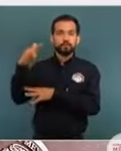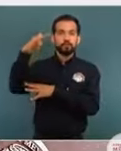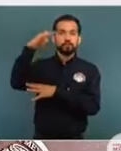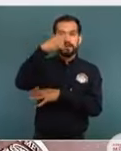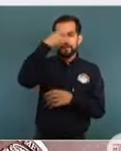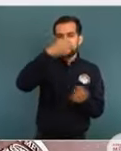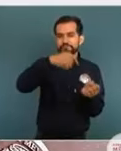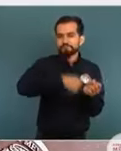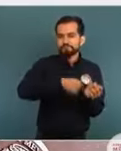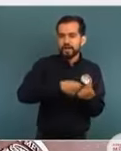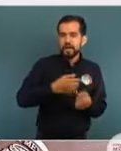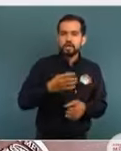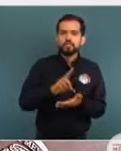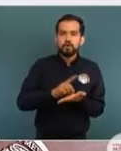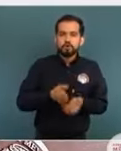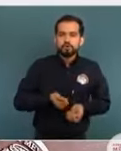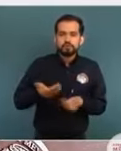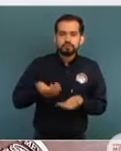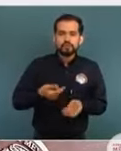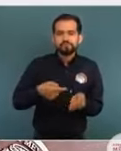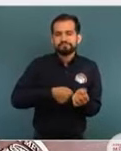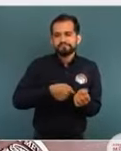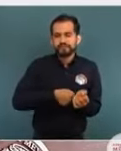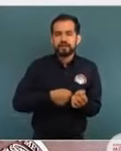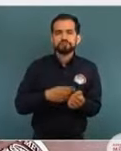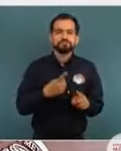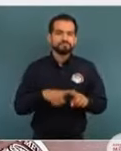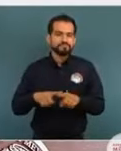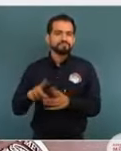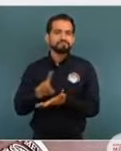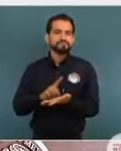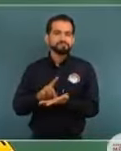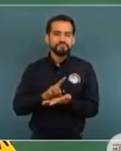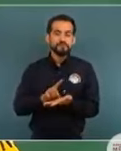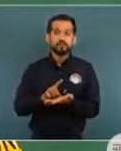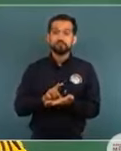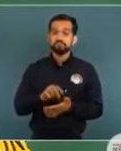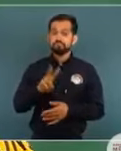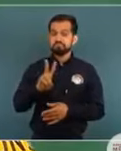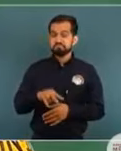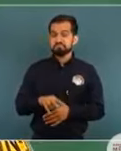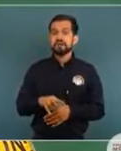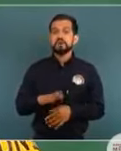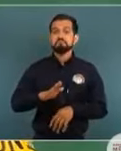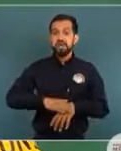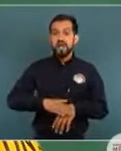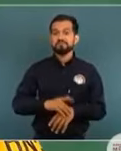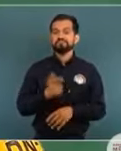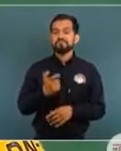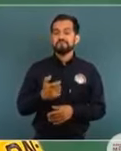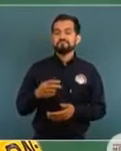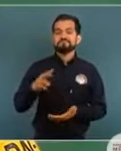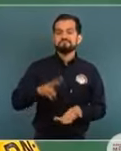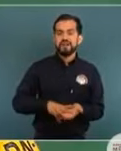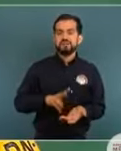en el tráfico de drogas. Las drogas diversas, drogas variadas, con un mayor valor.